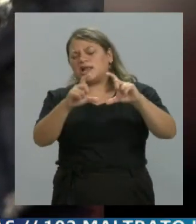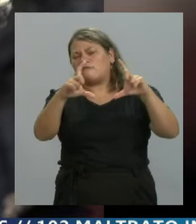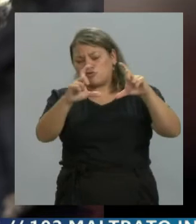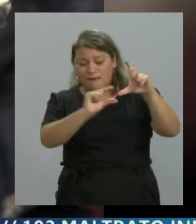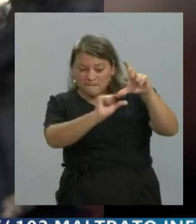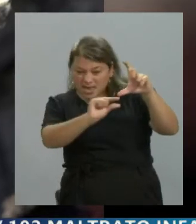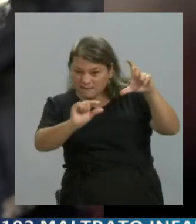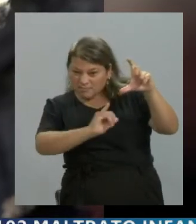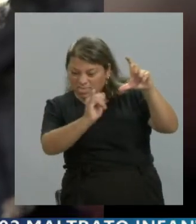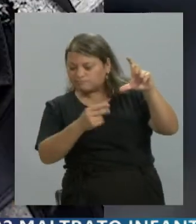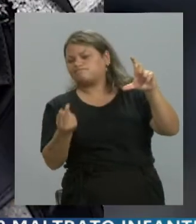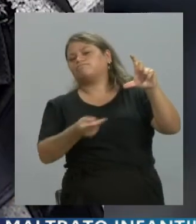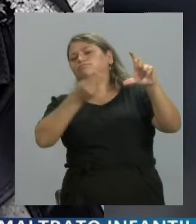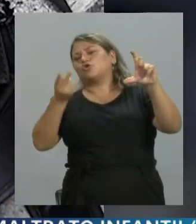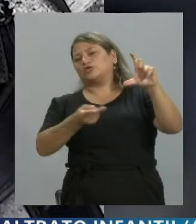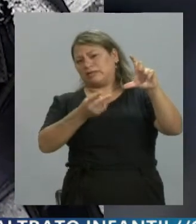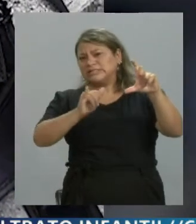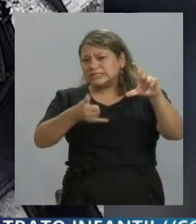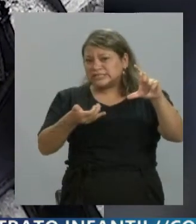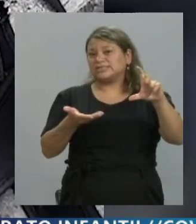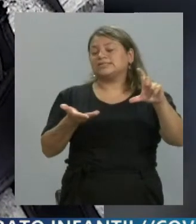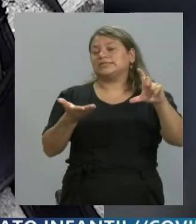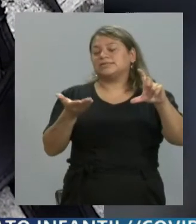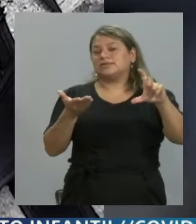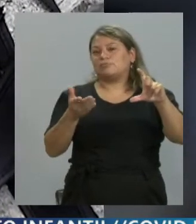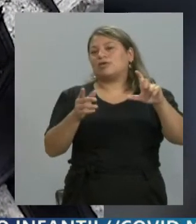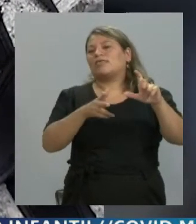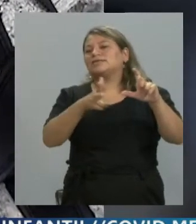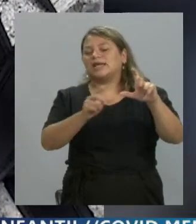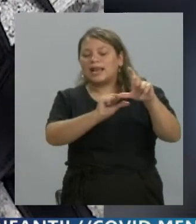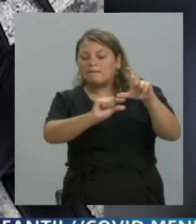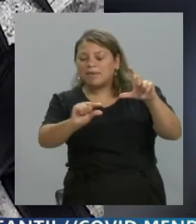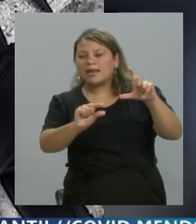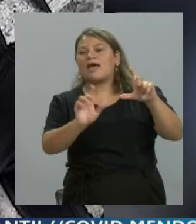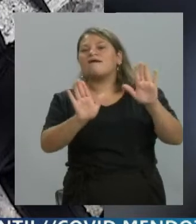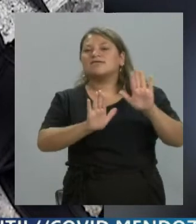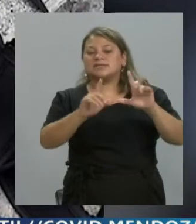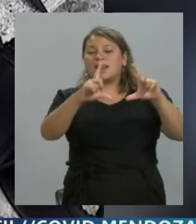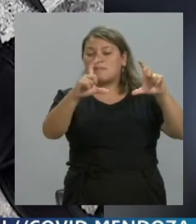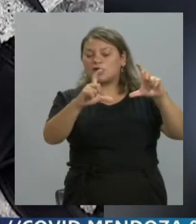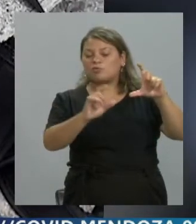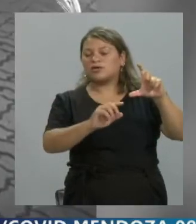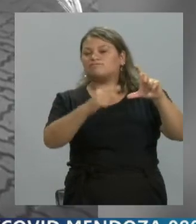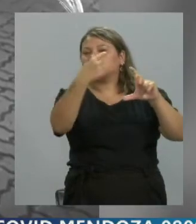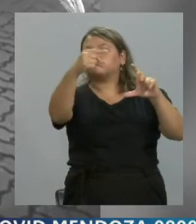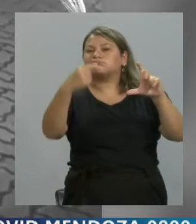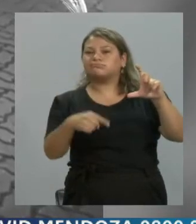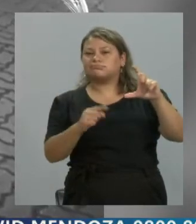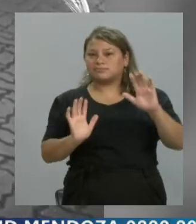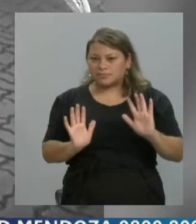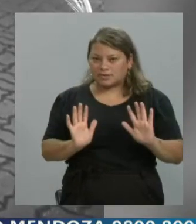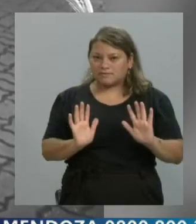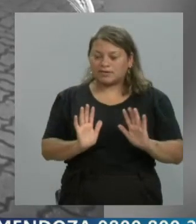Porque quizás el epígrafe te cambia el sentido de la imagen. Pero muchas veces